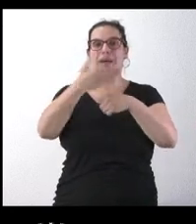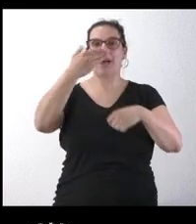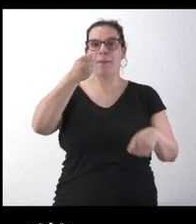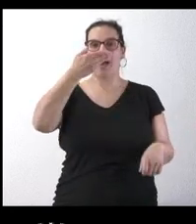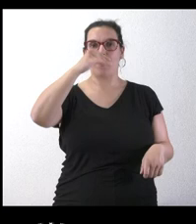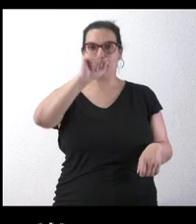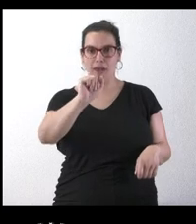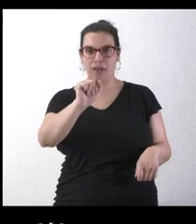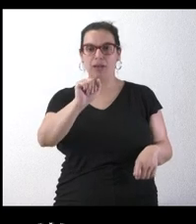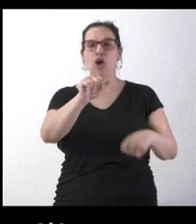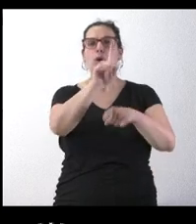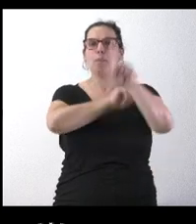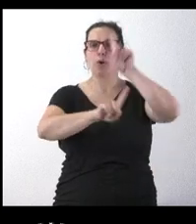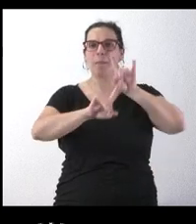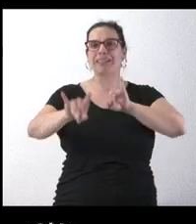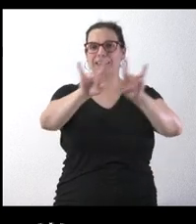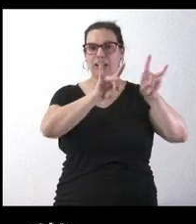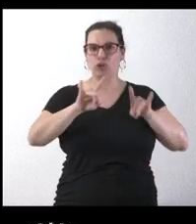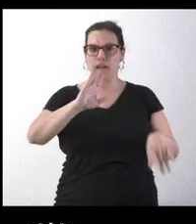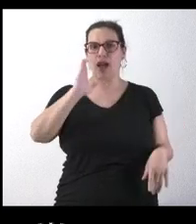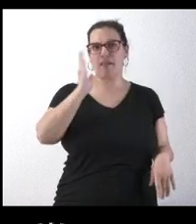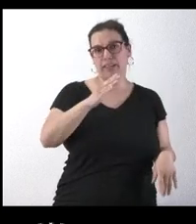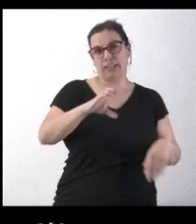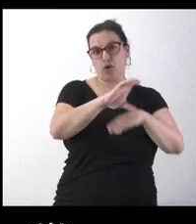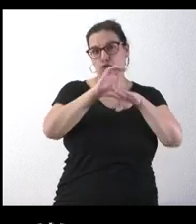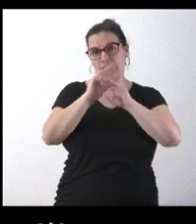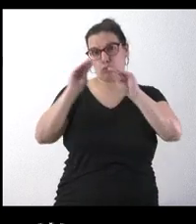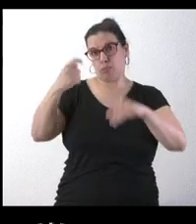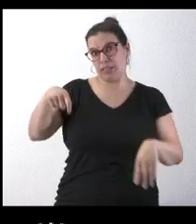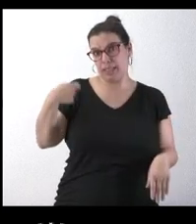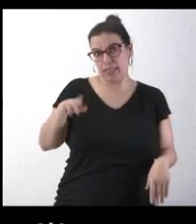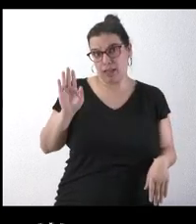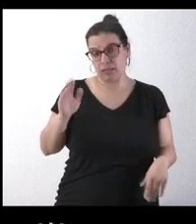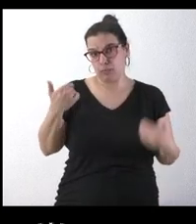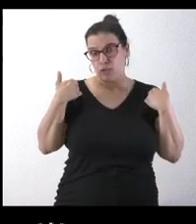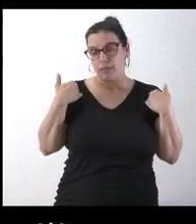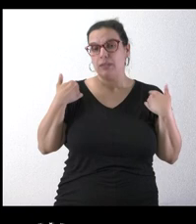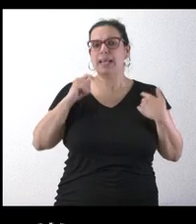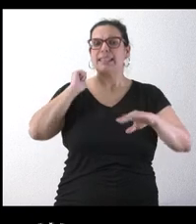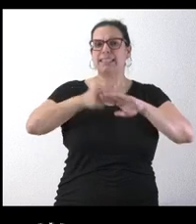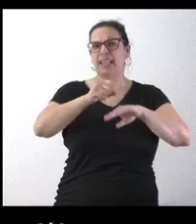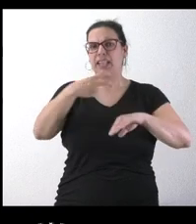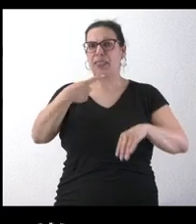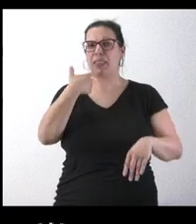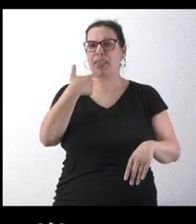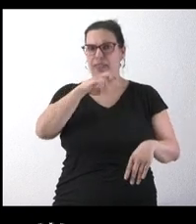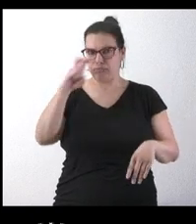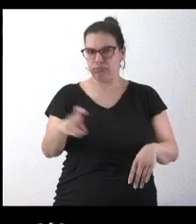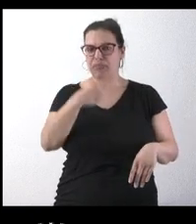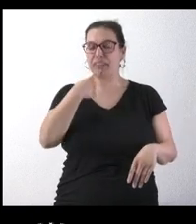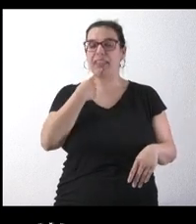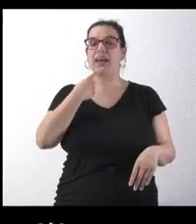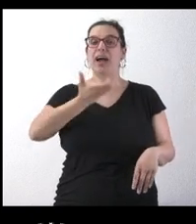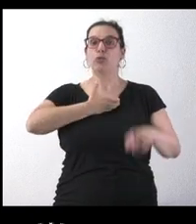Un problema territorial que afecta a la consejería, por lo tanto, de Presidencia. Sentencias que dictan que el Ayuntamiento de